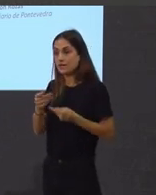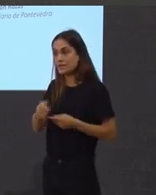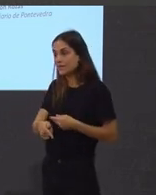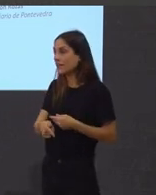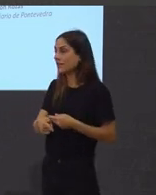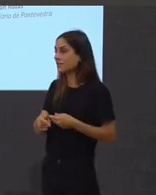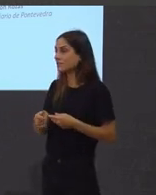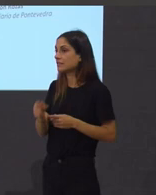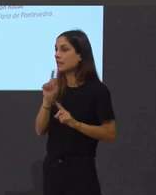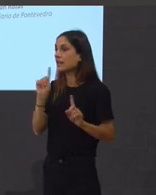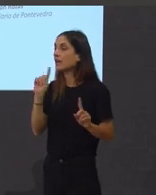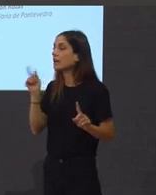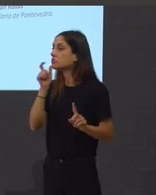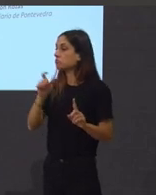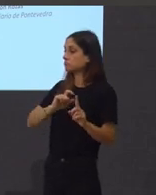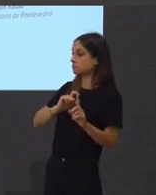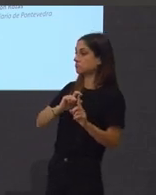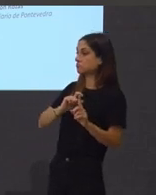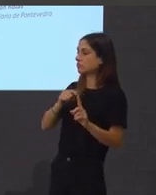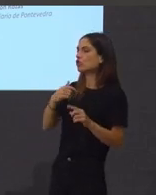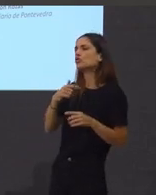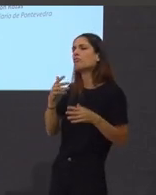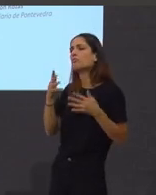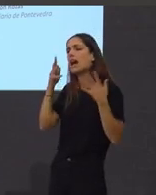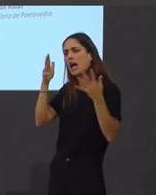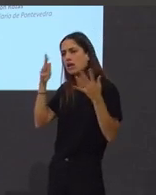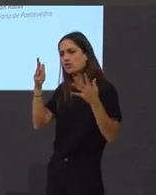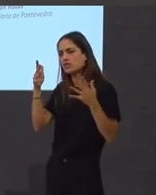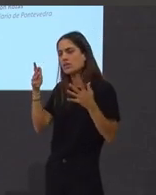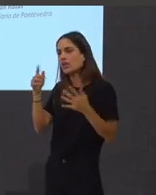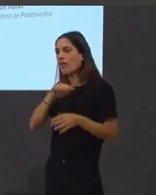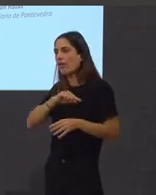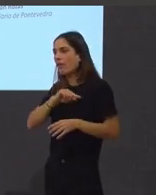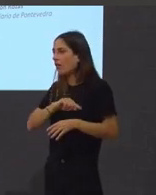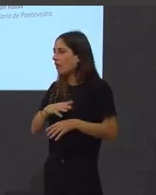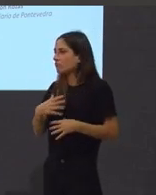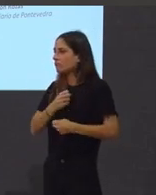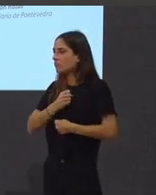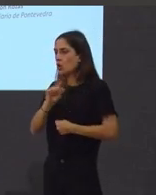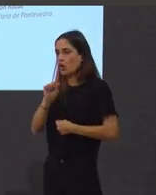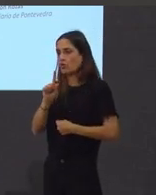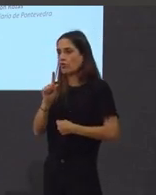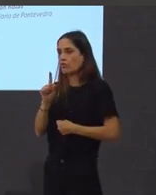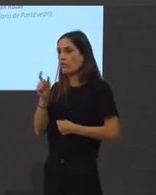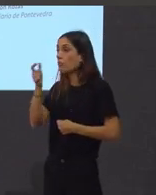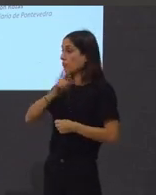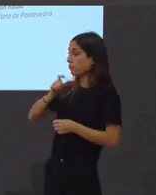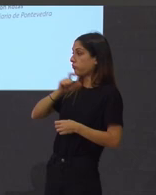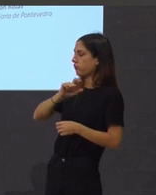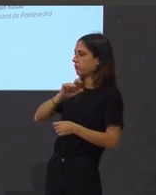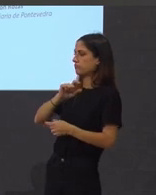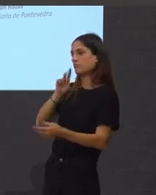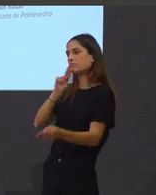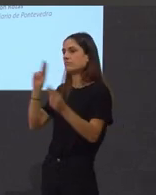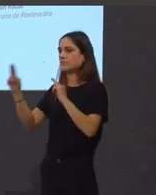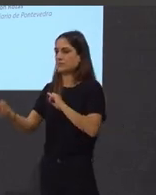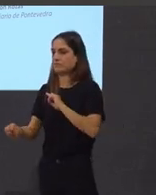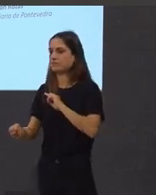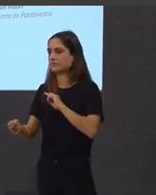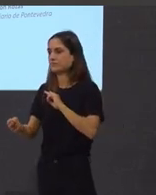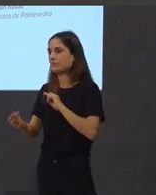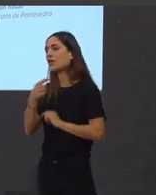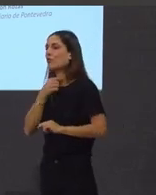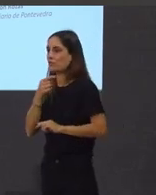eu invitaría a deixar de ofendernos por ejemplo e invitaría a